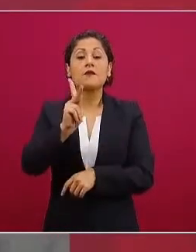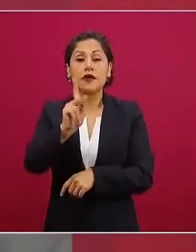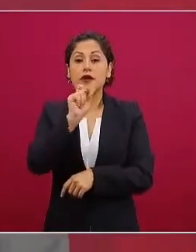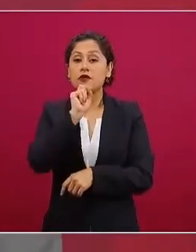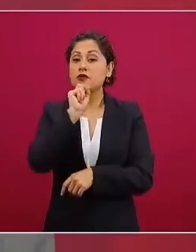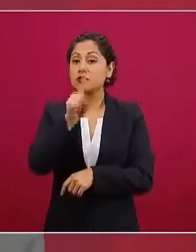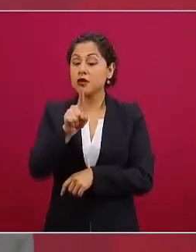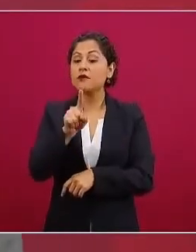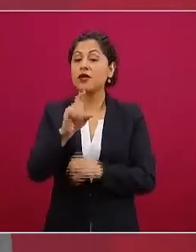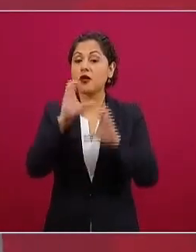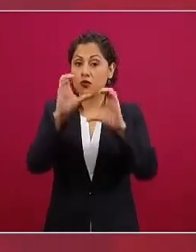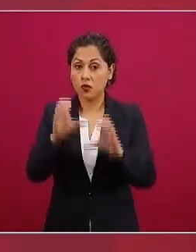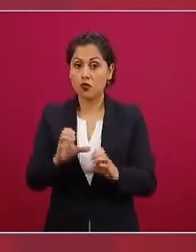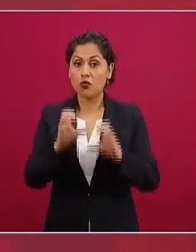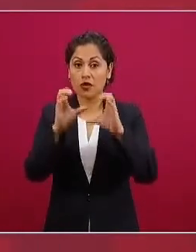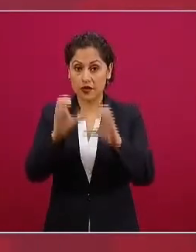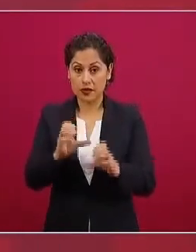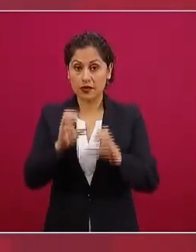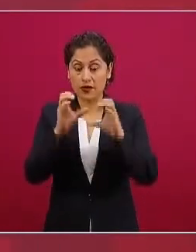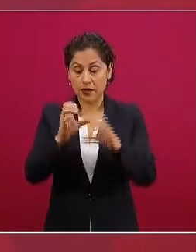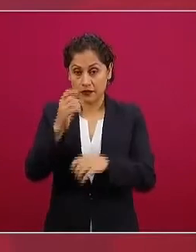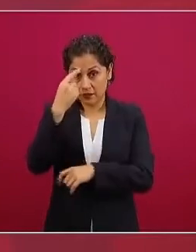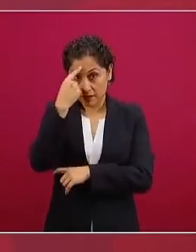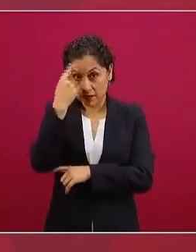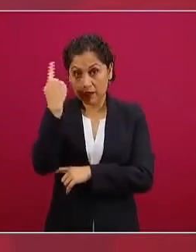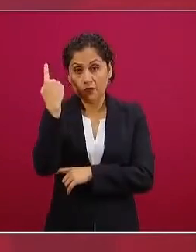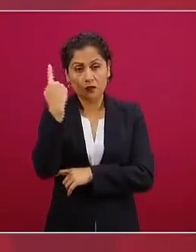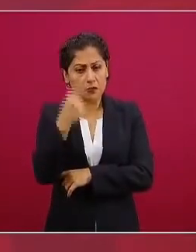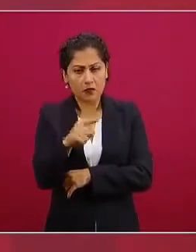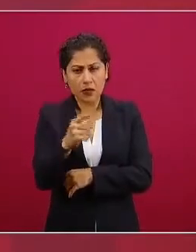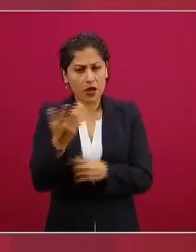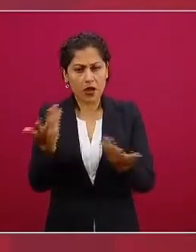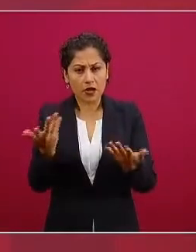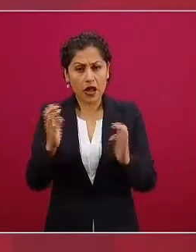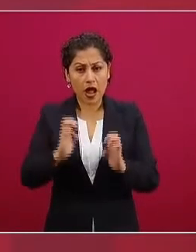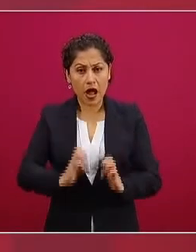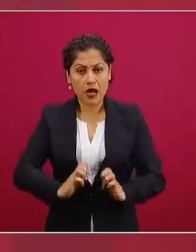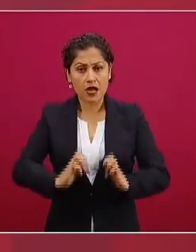el fin de dejar de rentar edificios,